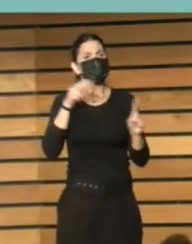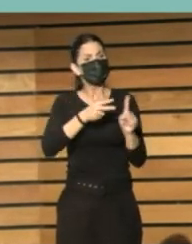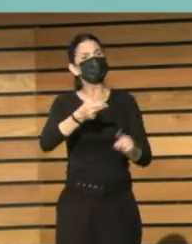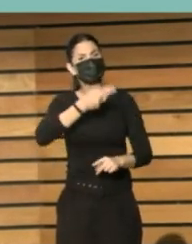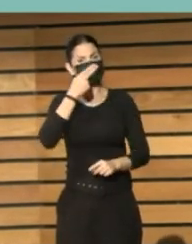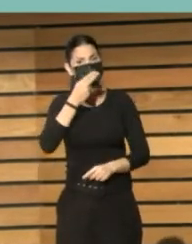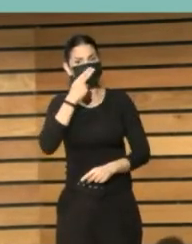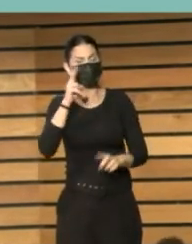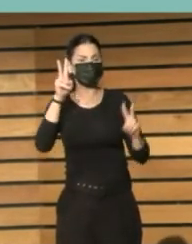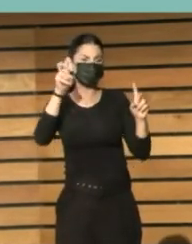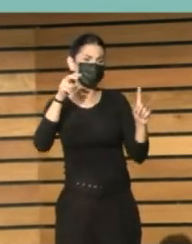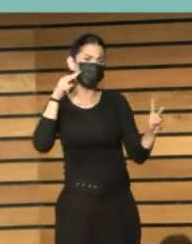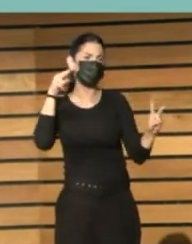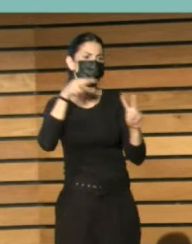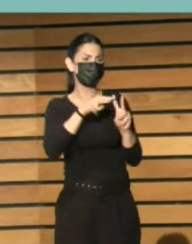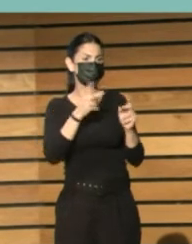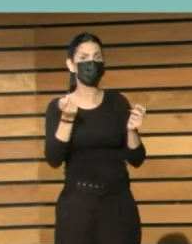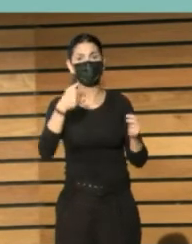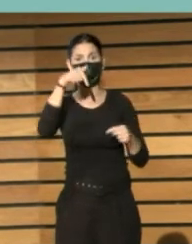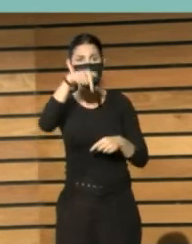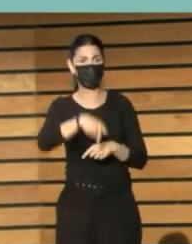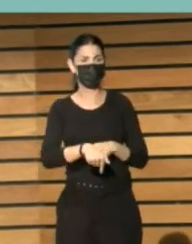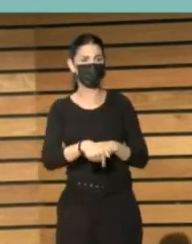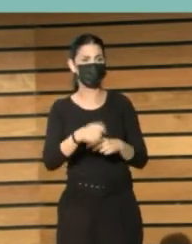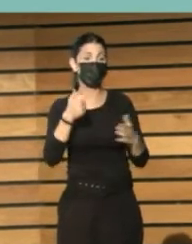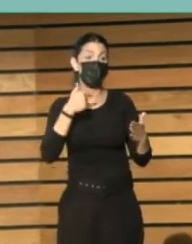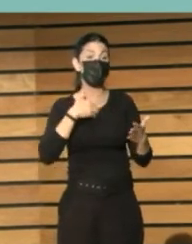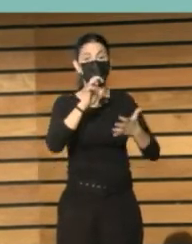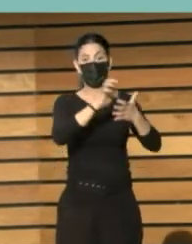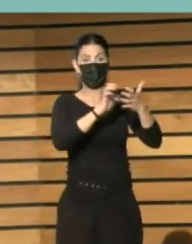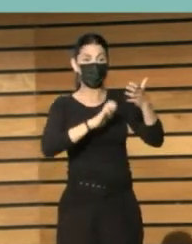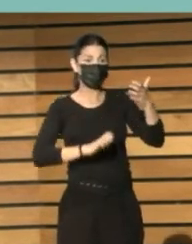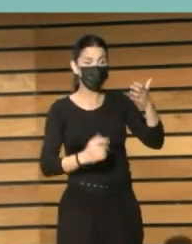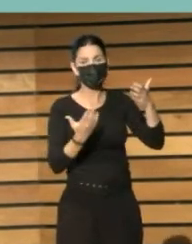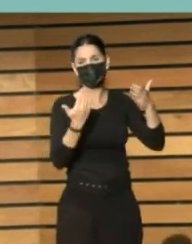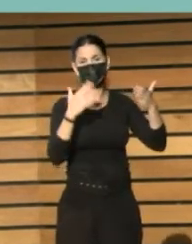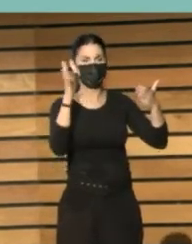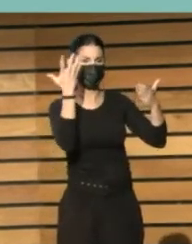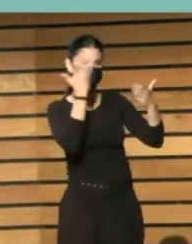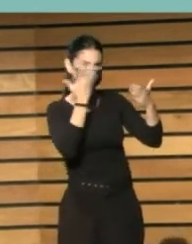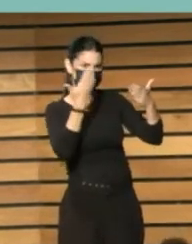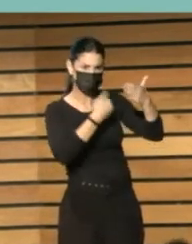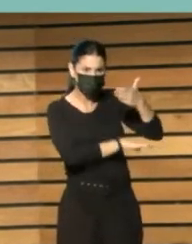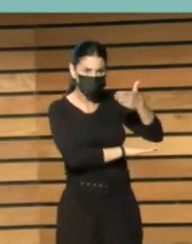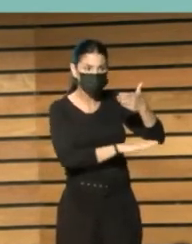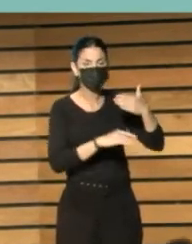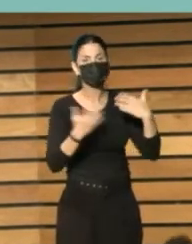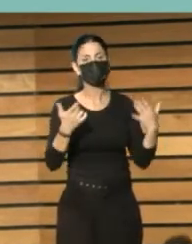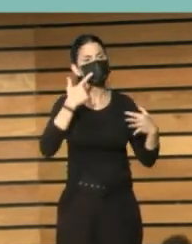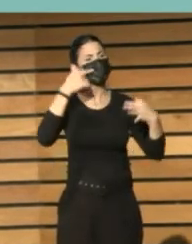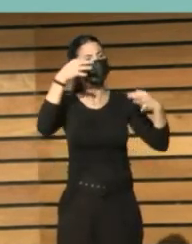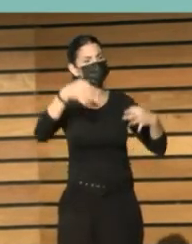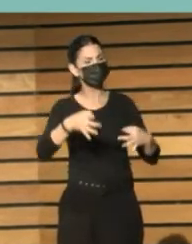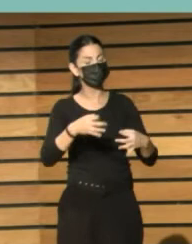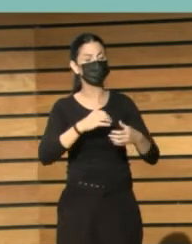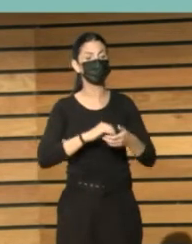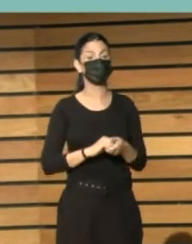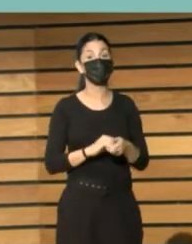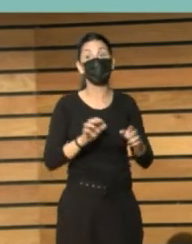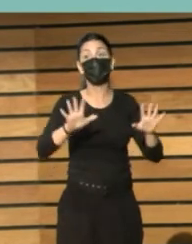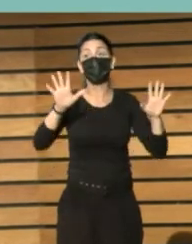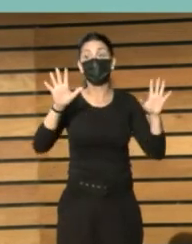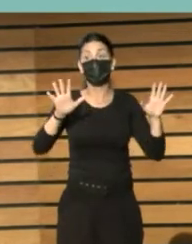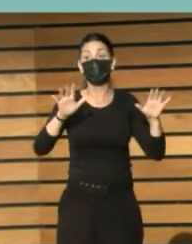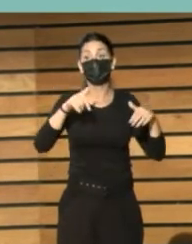veamos con la perspectiva de hoy. Hemos ocultado parte del texto porque se ha hecho realidad o no se visualiza hoy. Pero